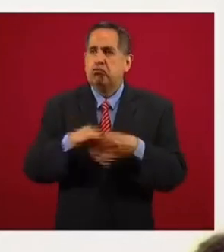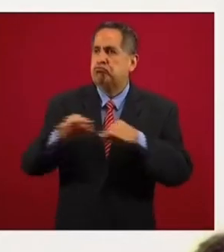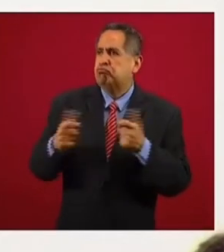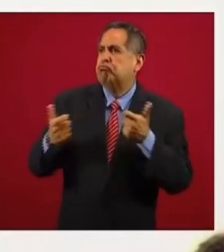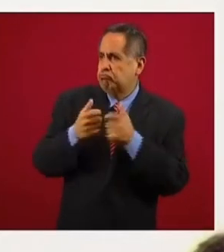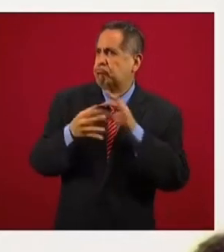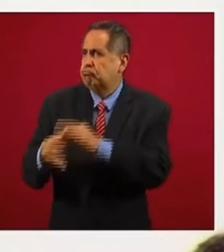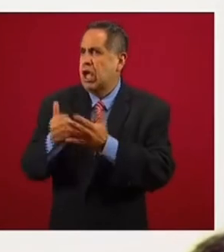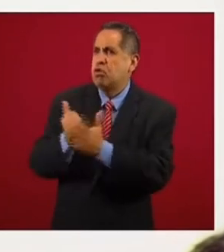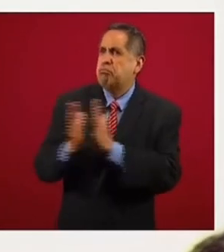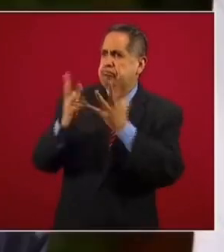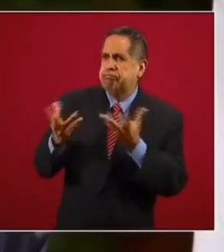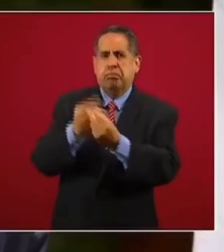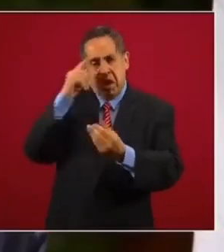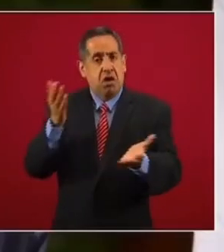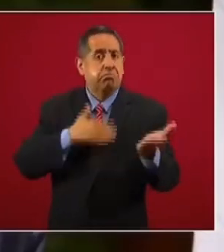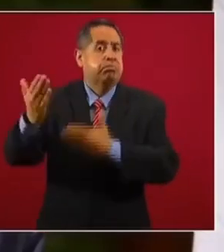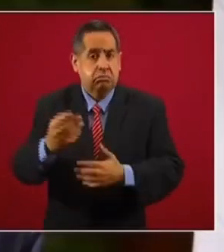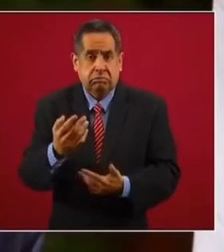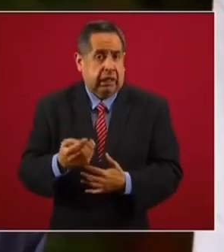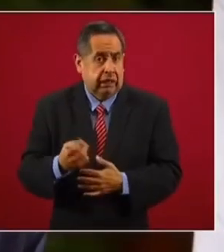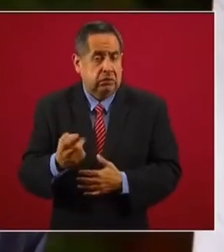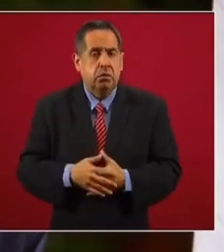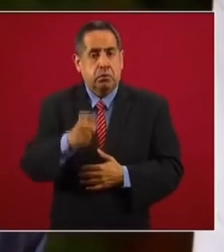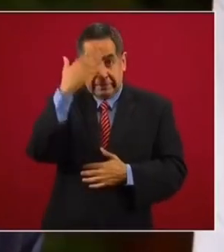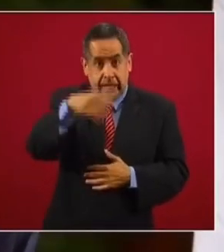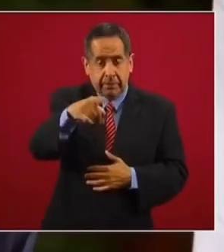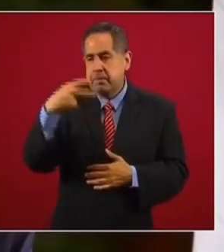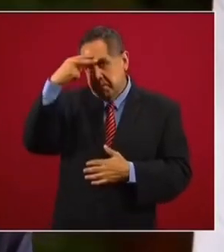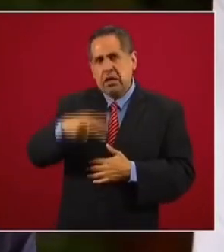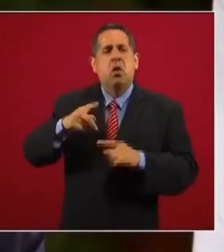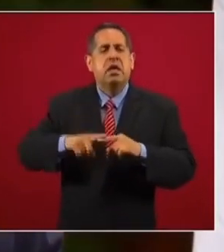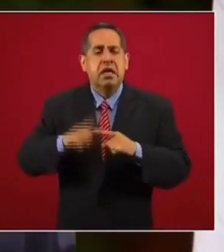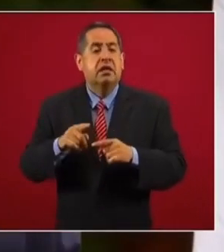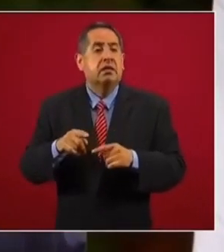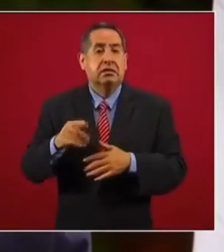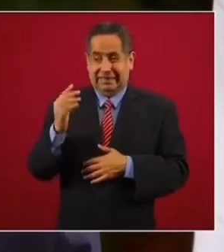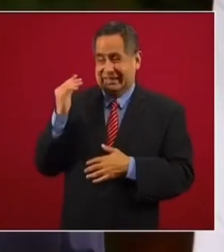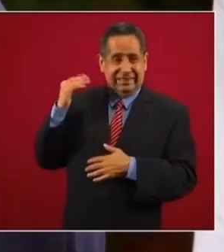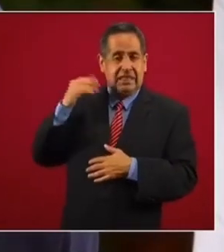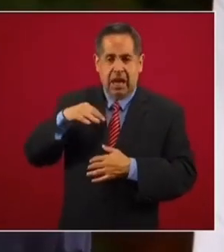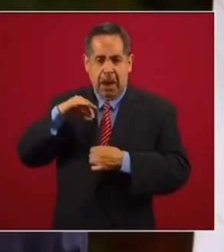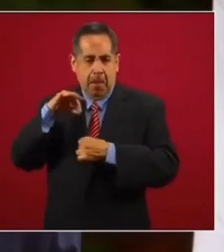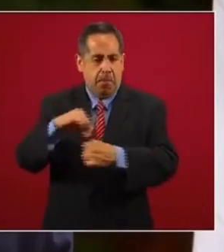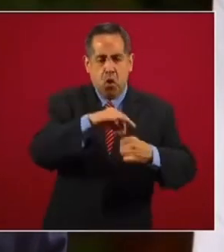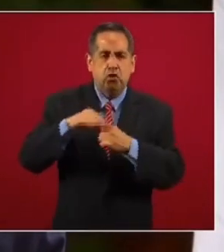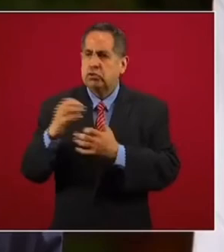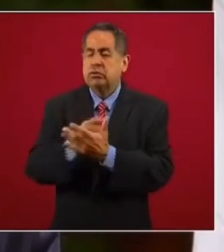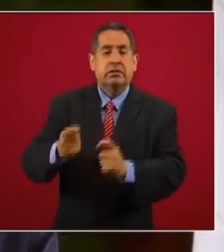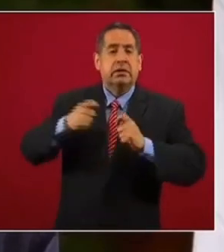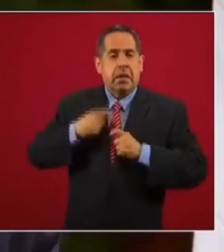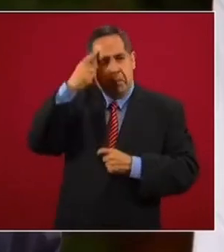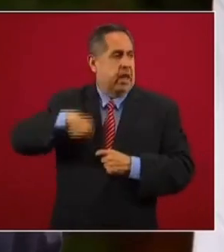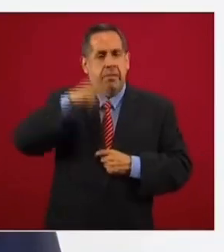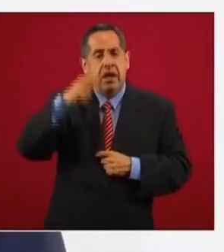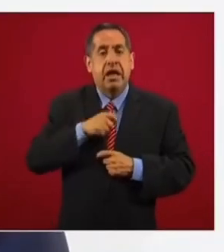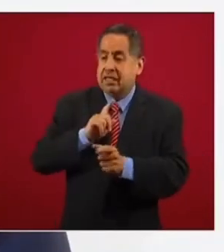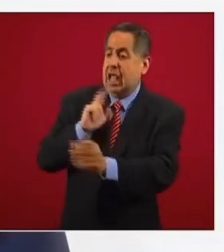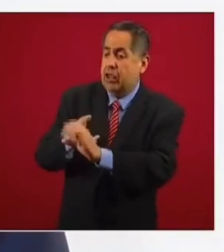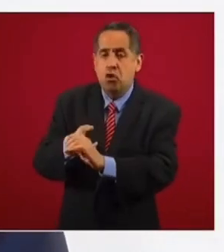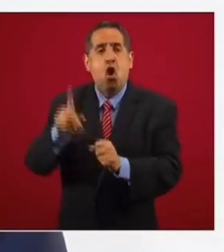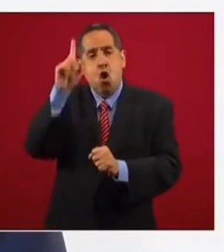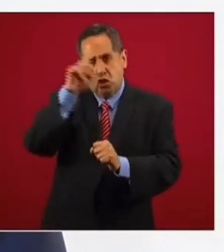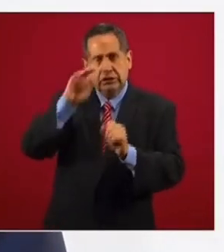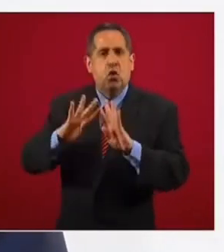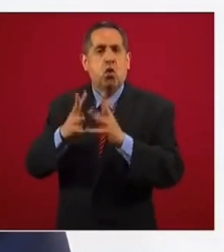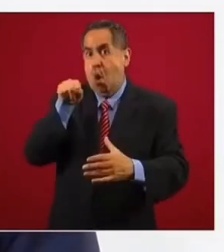para el desarrollo. Como es sabido, México fue el país que más votos obtuvo para formar parte del Consejo de Seguridad de la